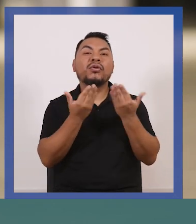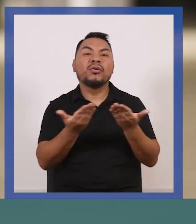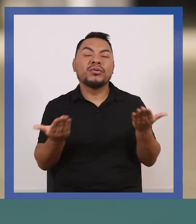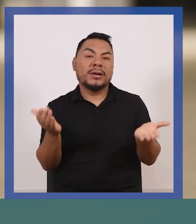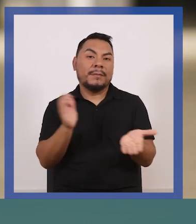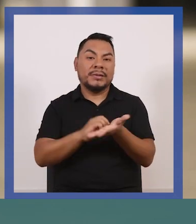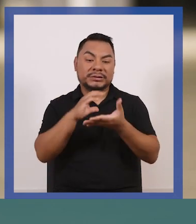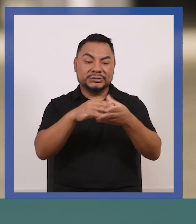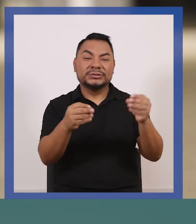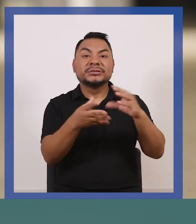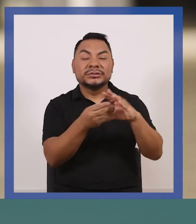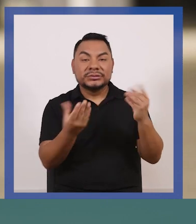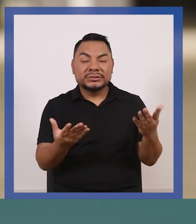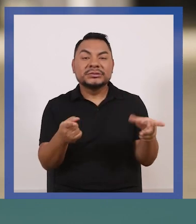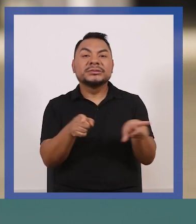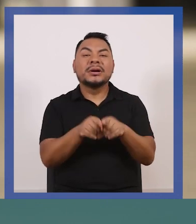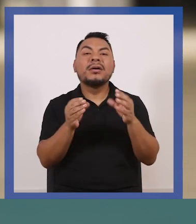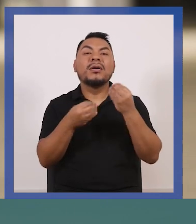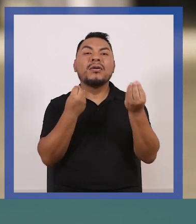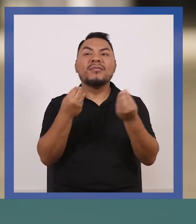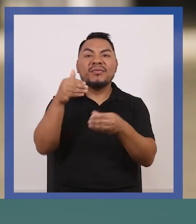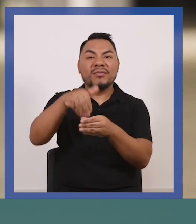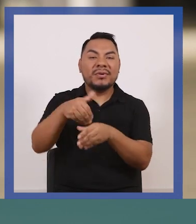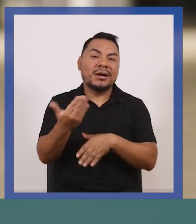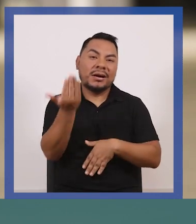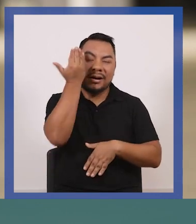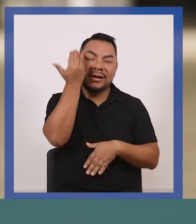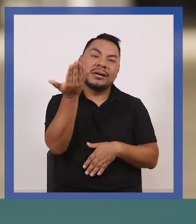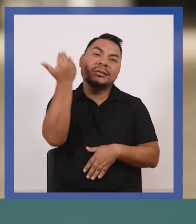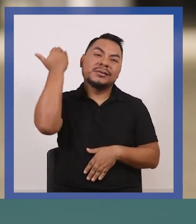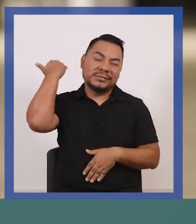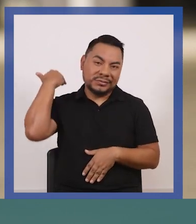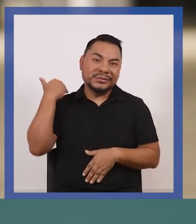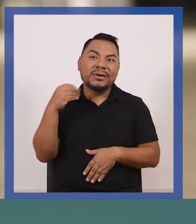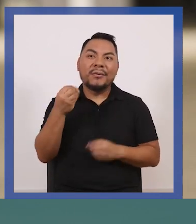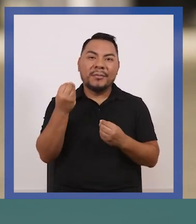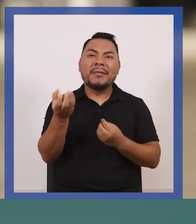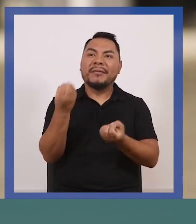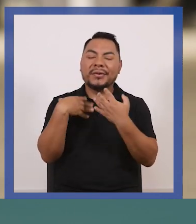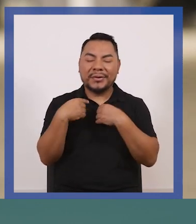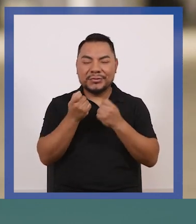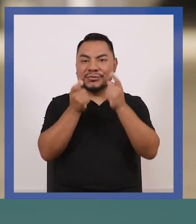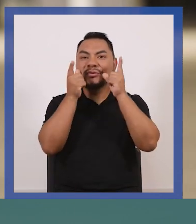muchas cosas más sobre la historia, cómo fue el voto en la antigüedad